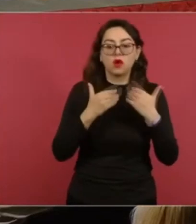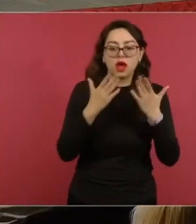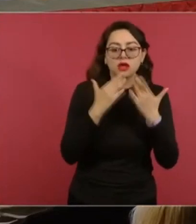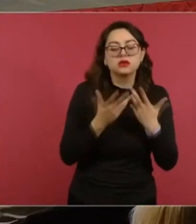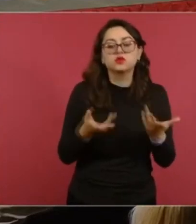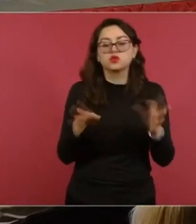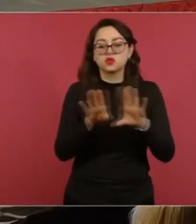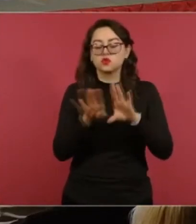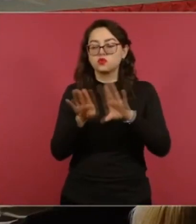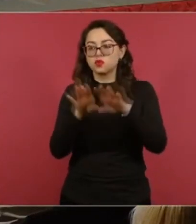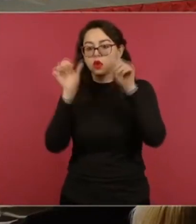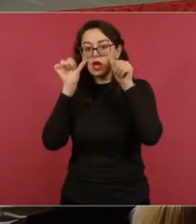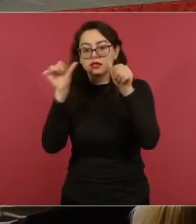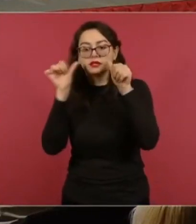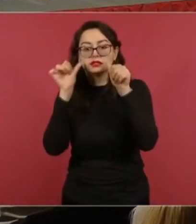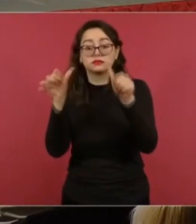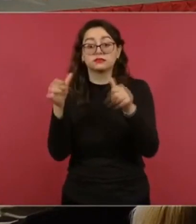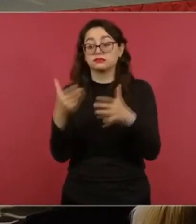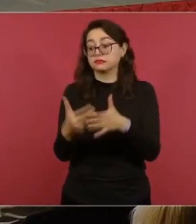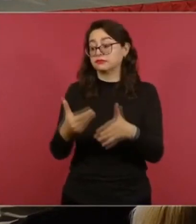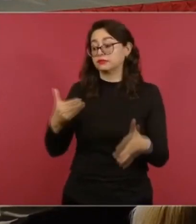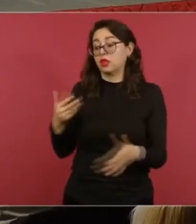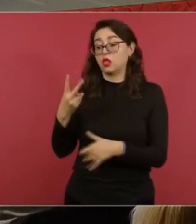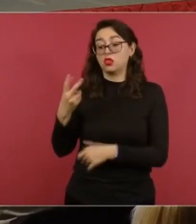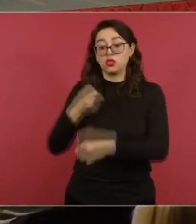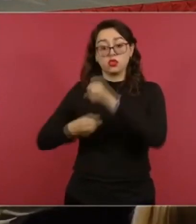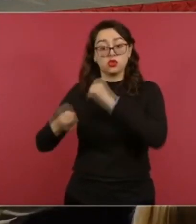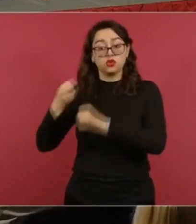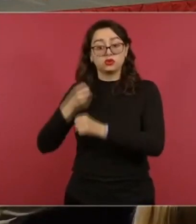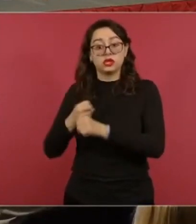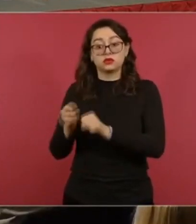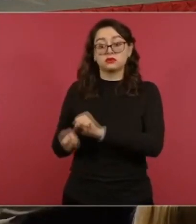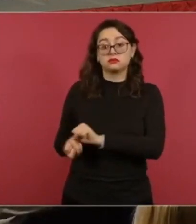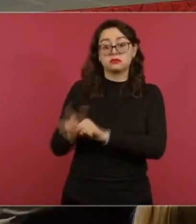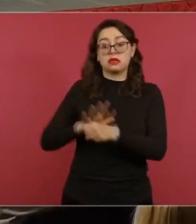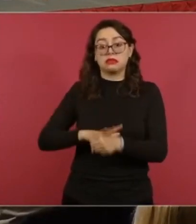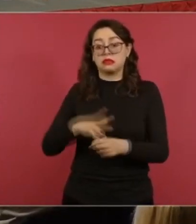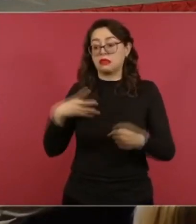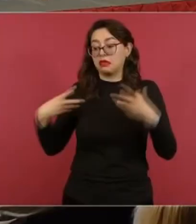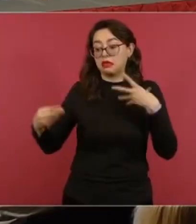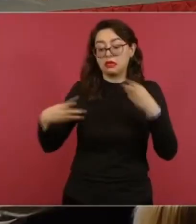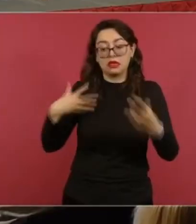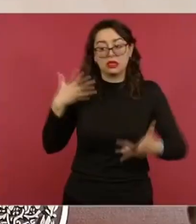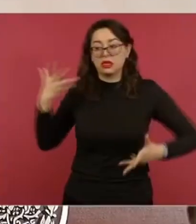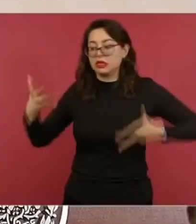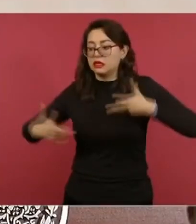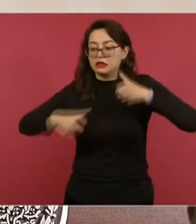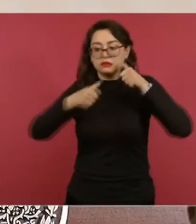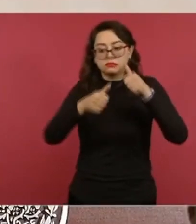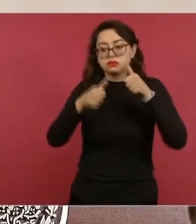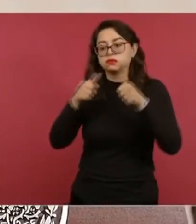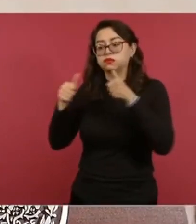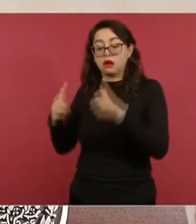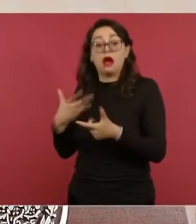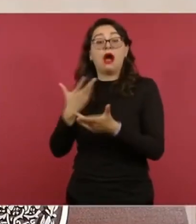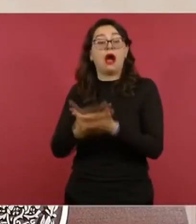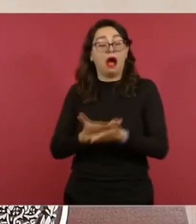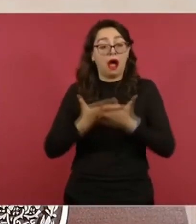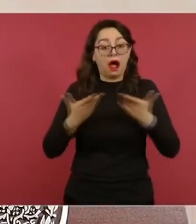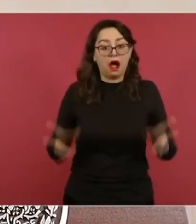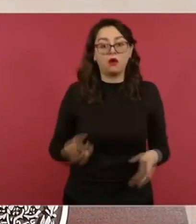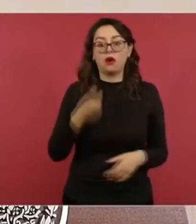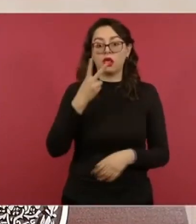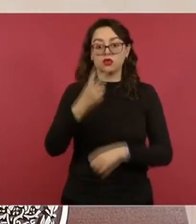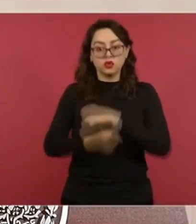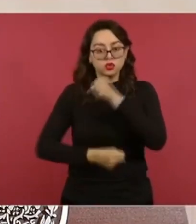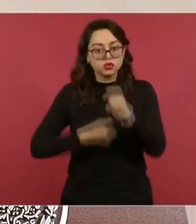años de la construcción de este IMSS Bienestar, de esta nueva institución, llegamos a este momento,